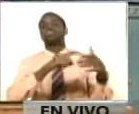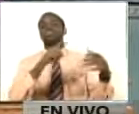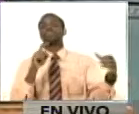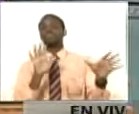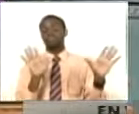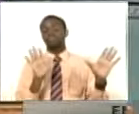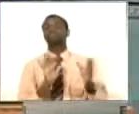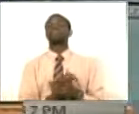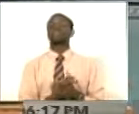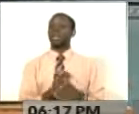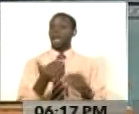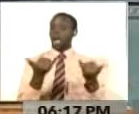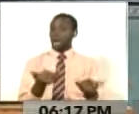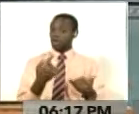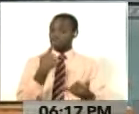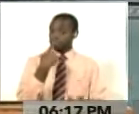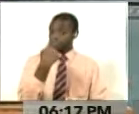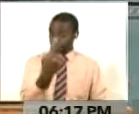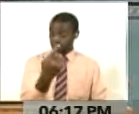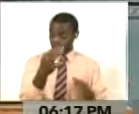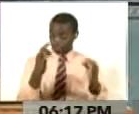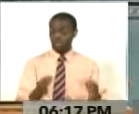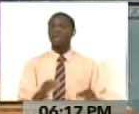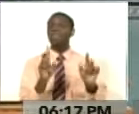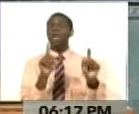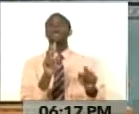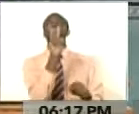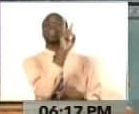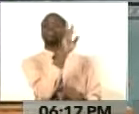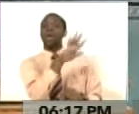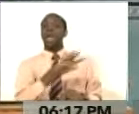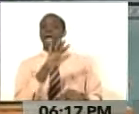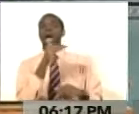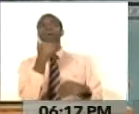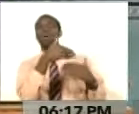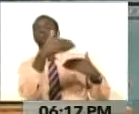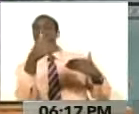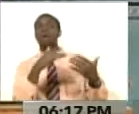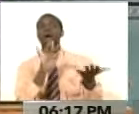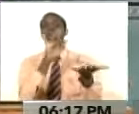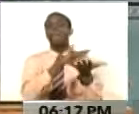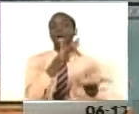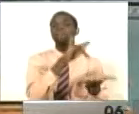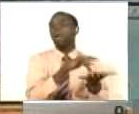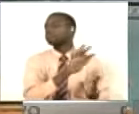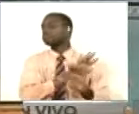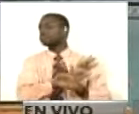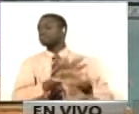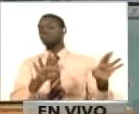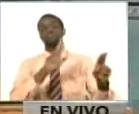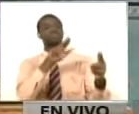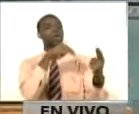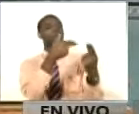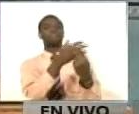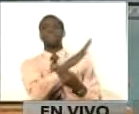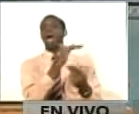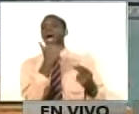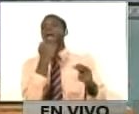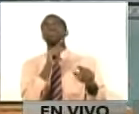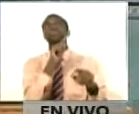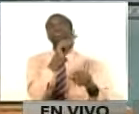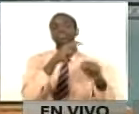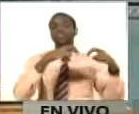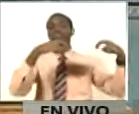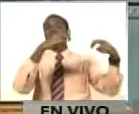debo aclarar que Venezuela no participará en lo sucesivo de ninguna actividad, de ningún